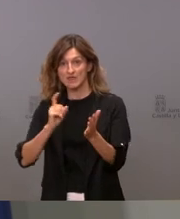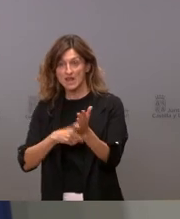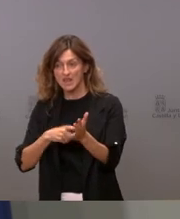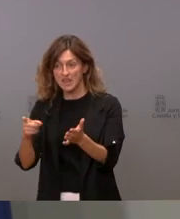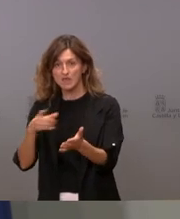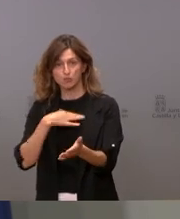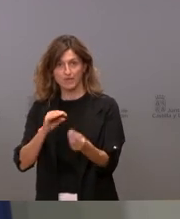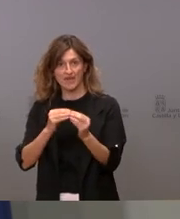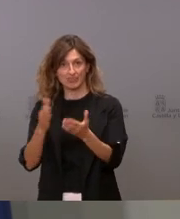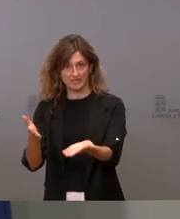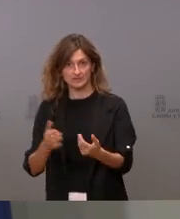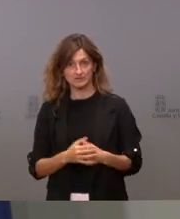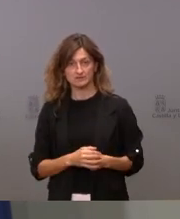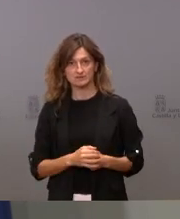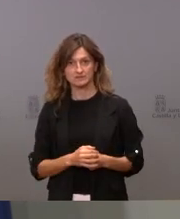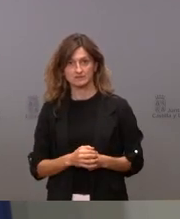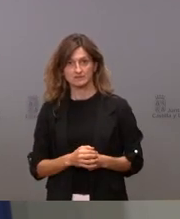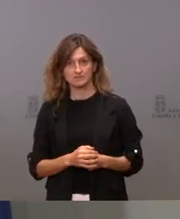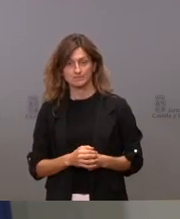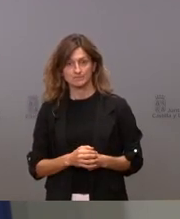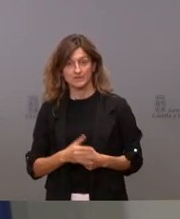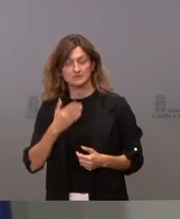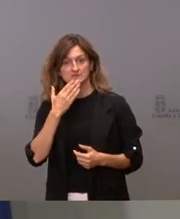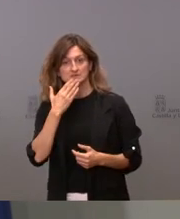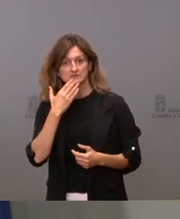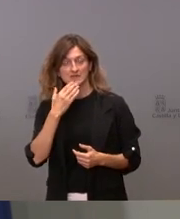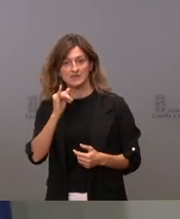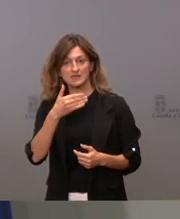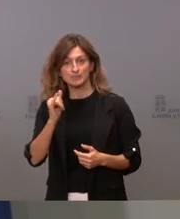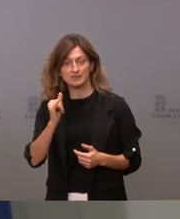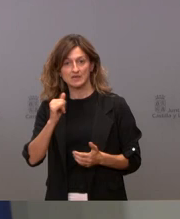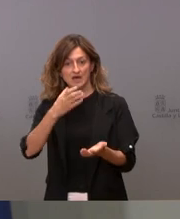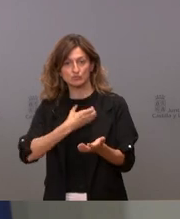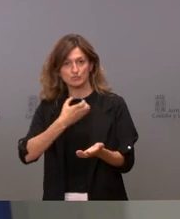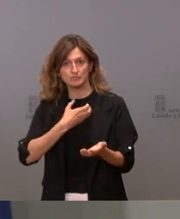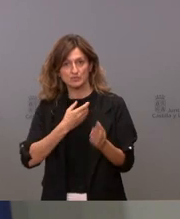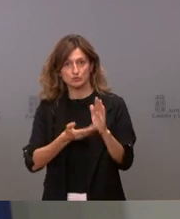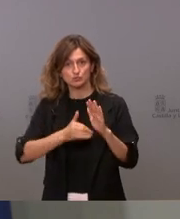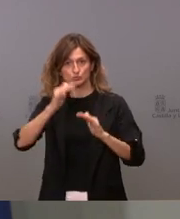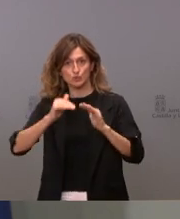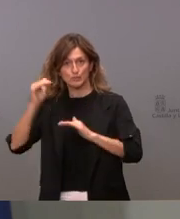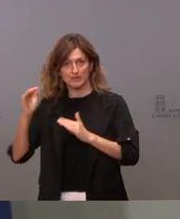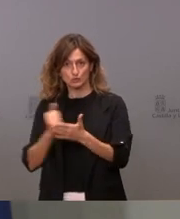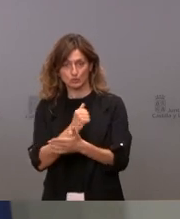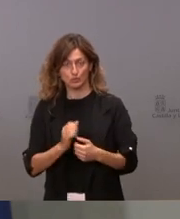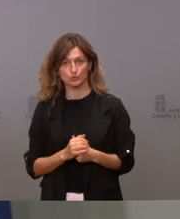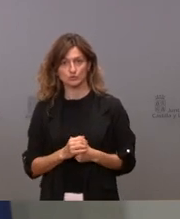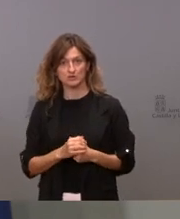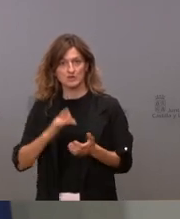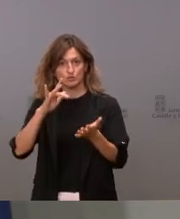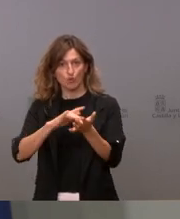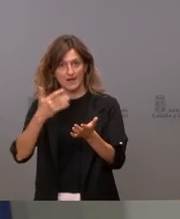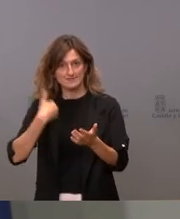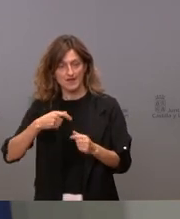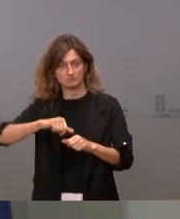si usted puede legislar si aquí ya hubo quien subió el IBI de todos los ayuntamientos y esto ya se hizo